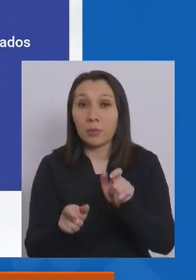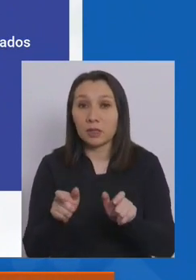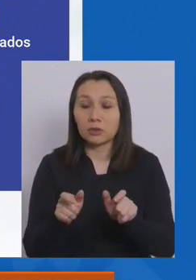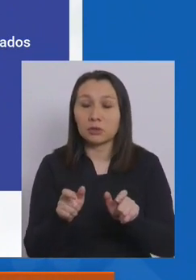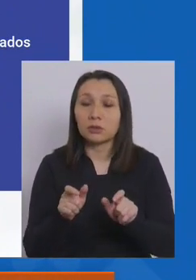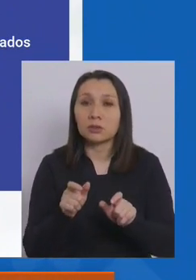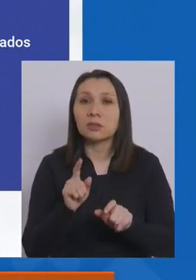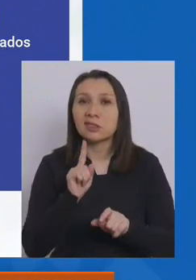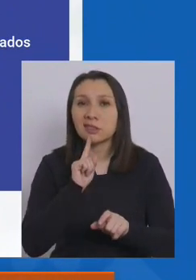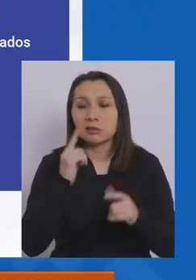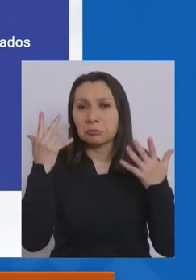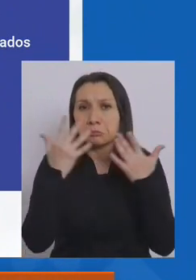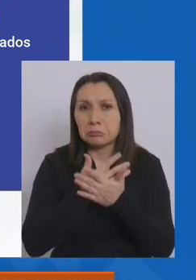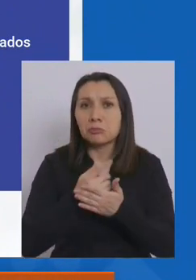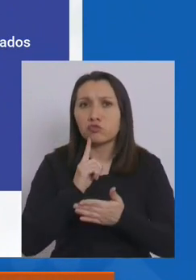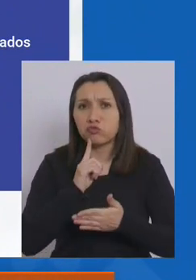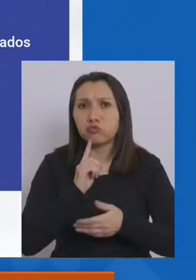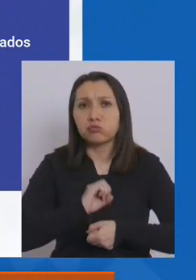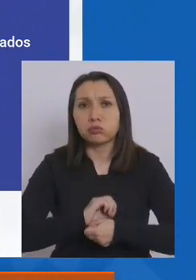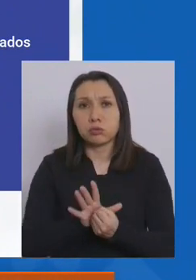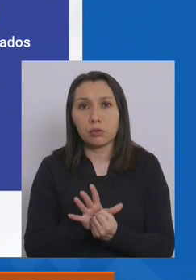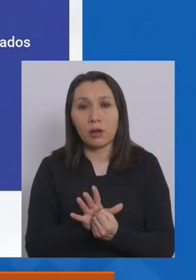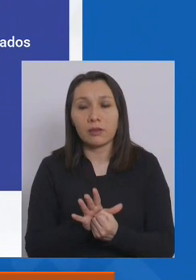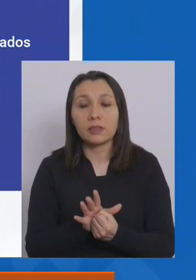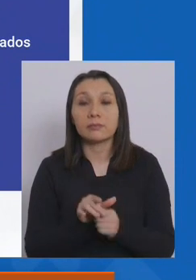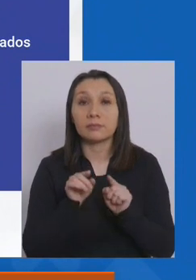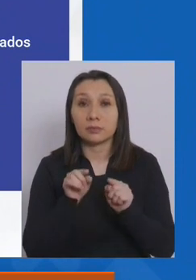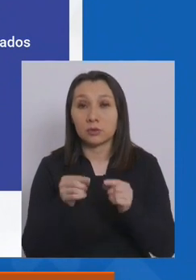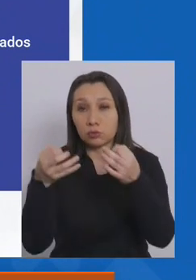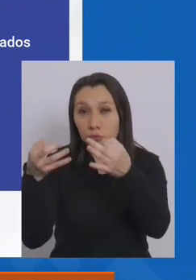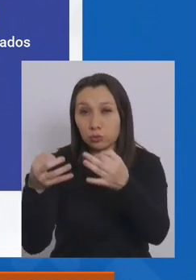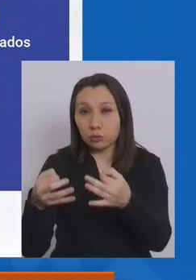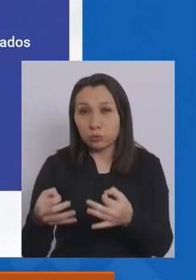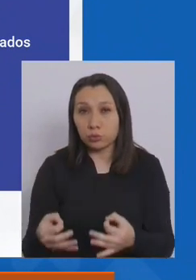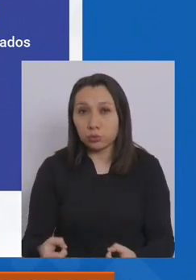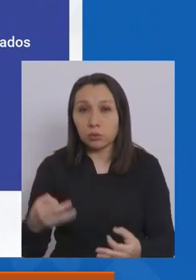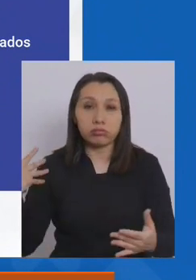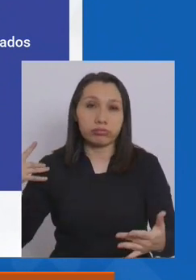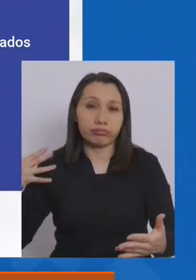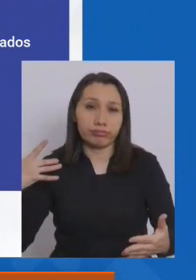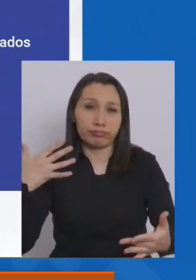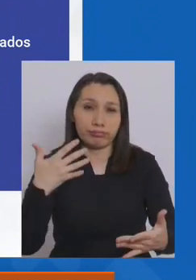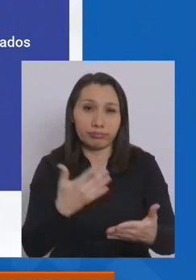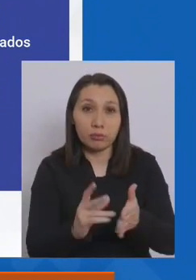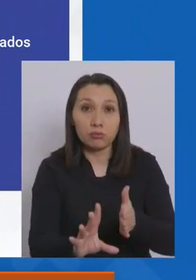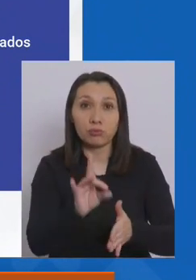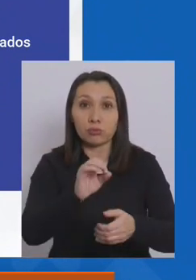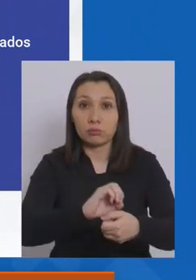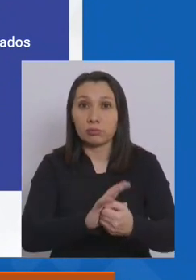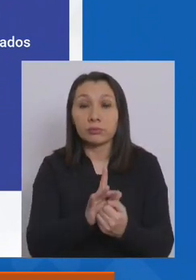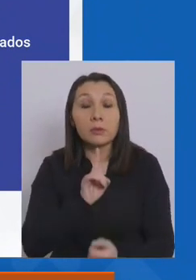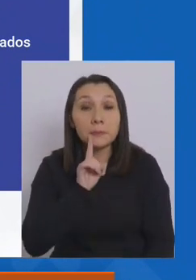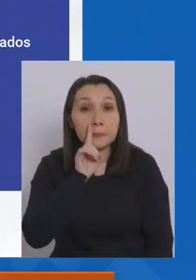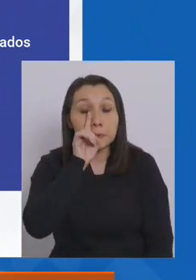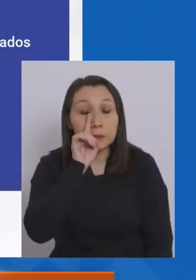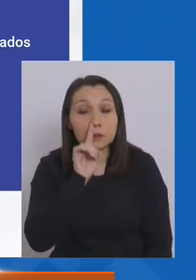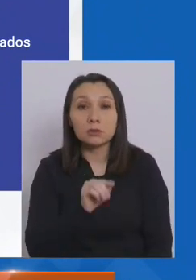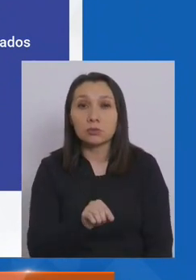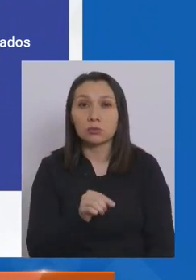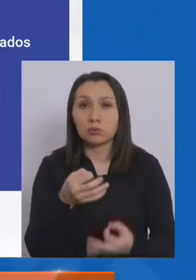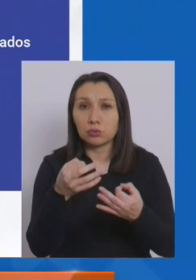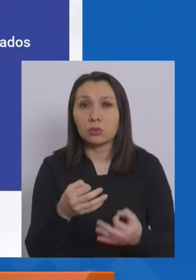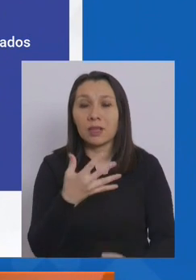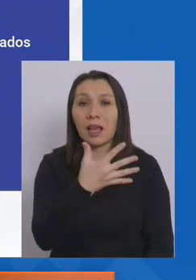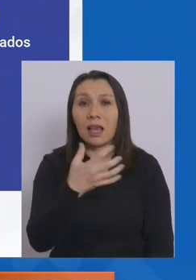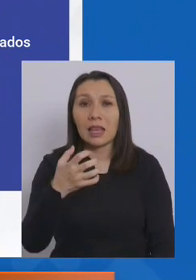casos asintomáticos. Con esto, la cifra total de personas diagnosticadas con PCR asciende